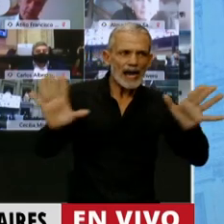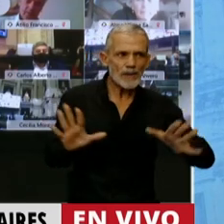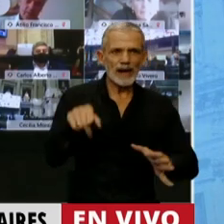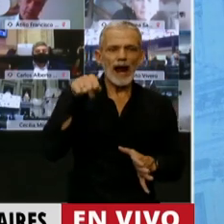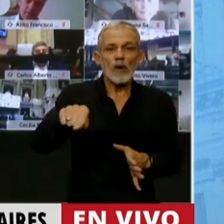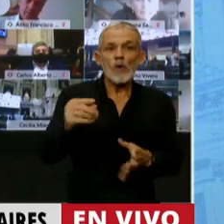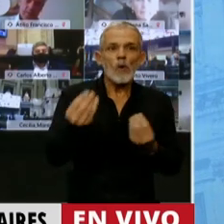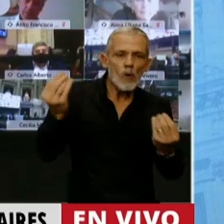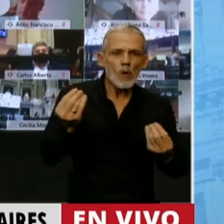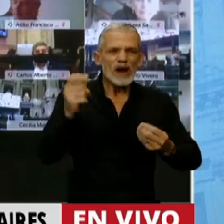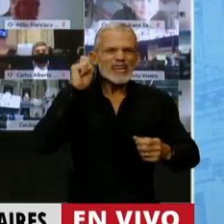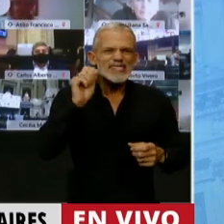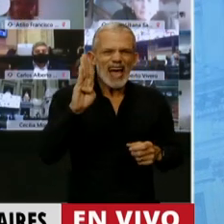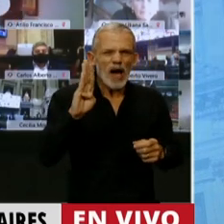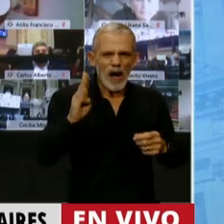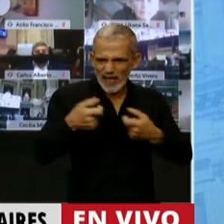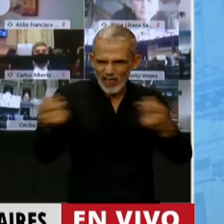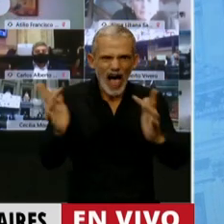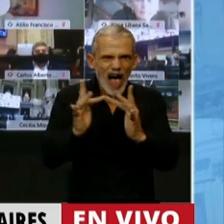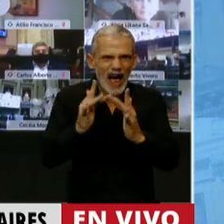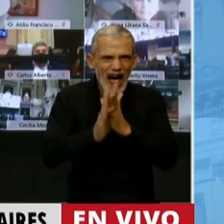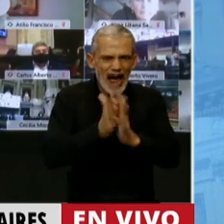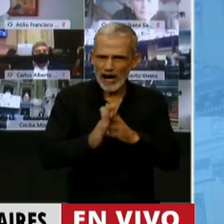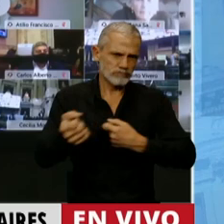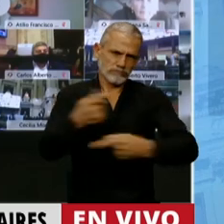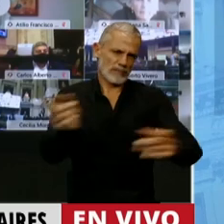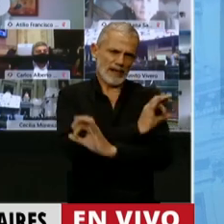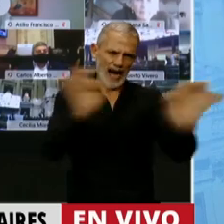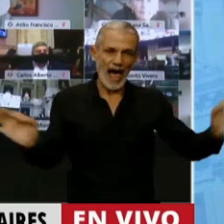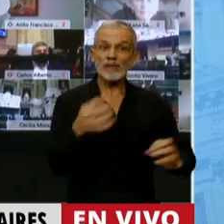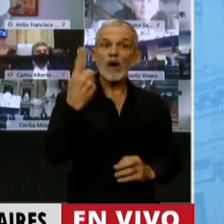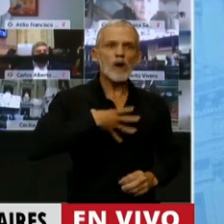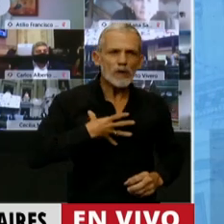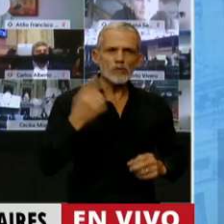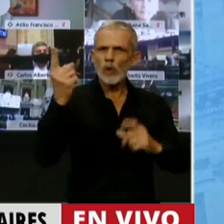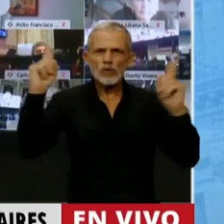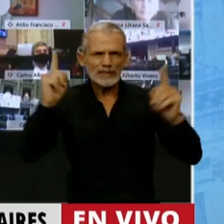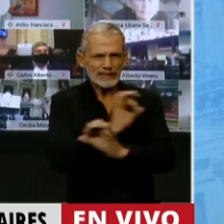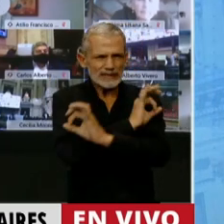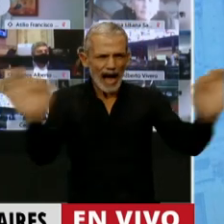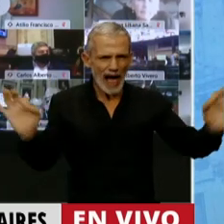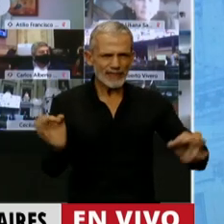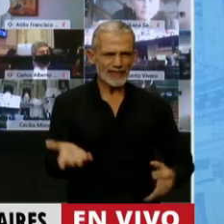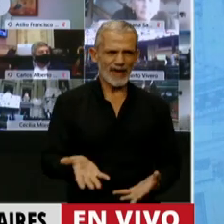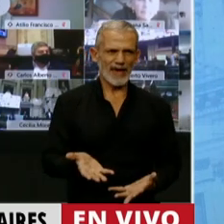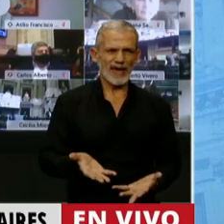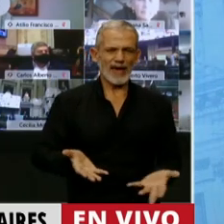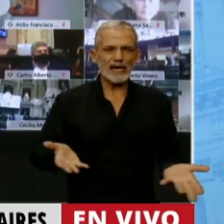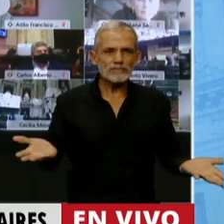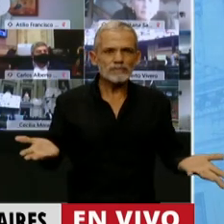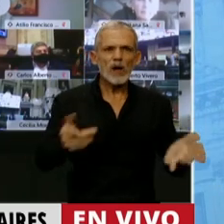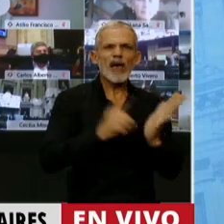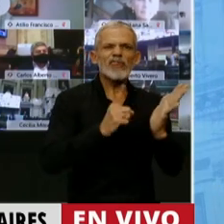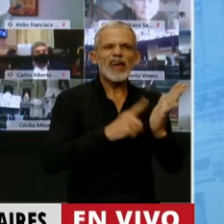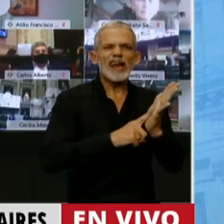dato, un gigabyte, para que haya conectividad gratuita ni para un alumno ni para un docente en todo el país. Sacaron un